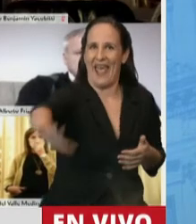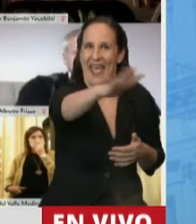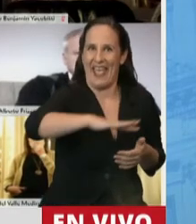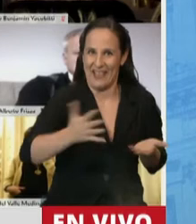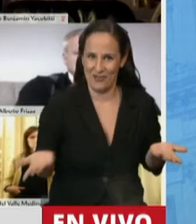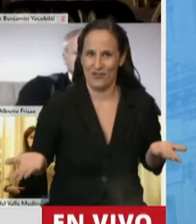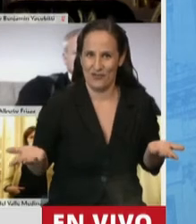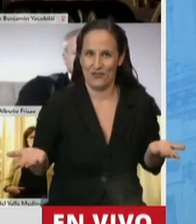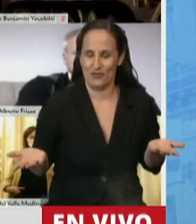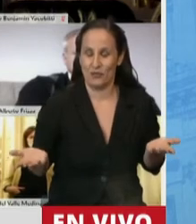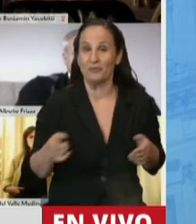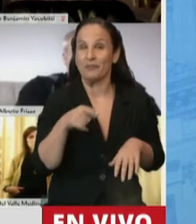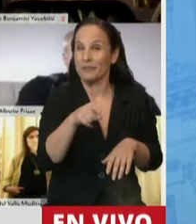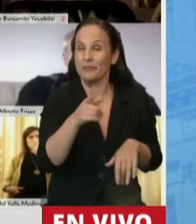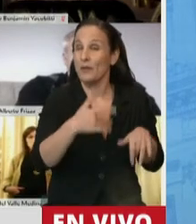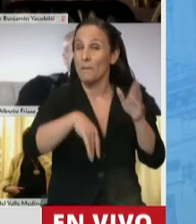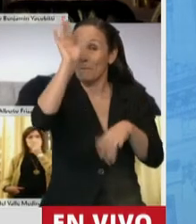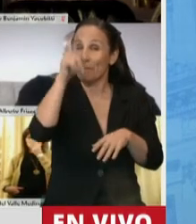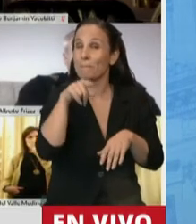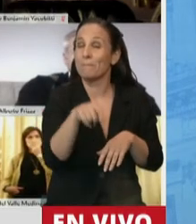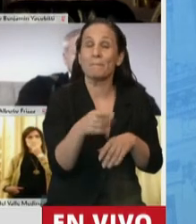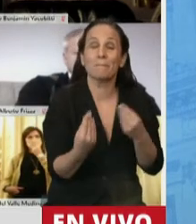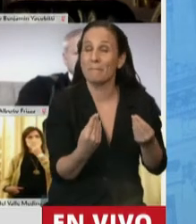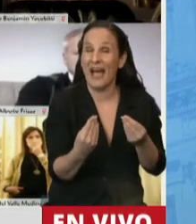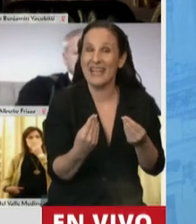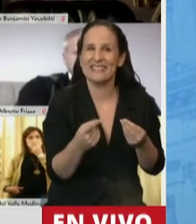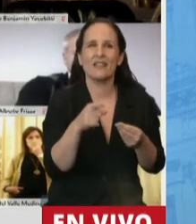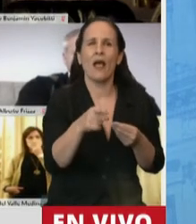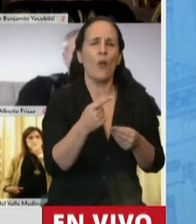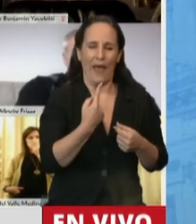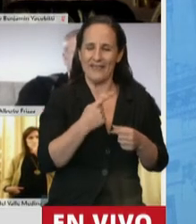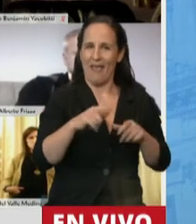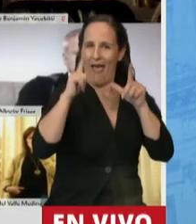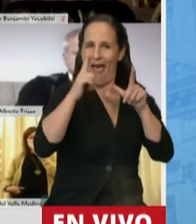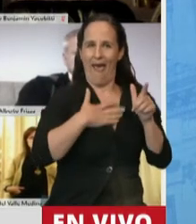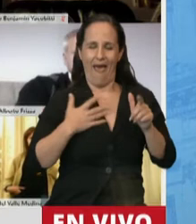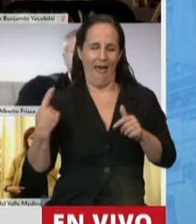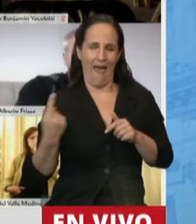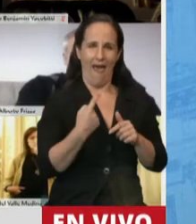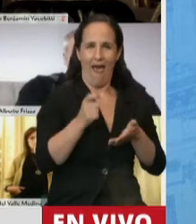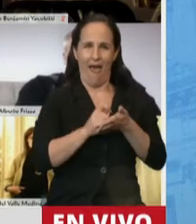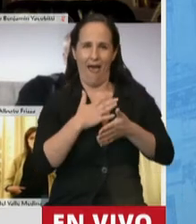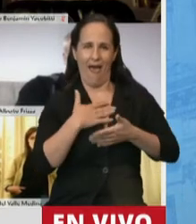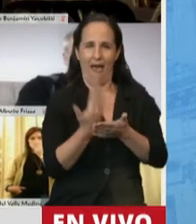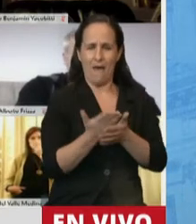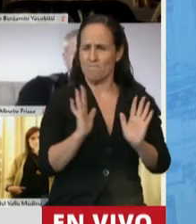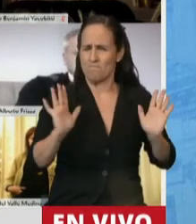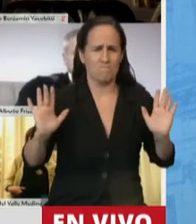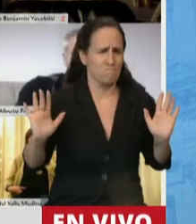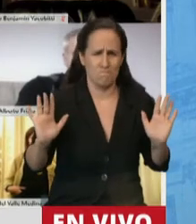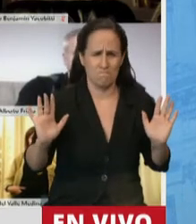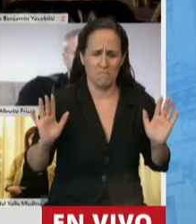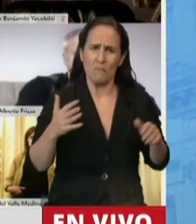Sinceramente es eso, más que nada. No nos representan a nosotros mismos, no es para callar nuestros egos. Y cuando no vemos